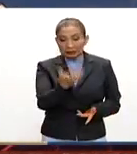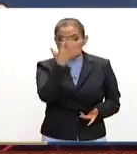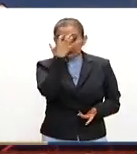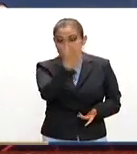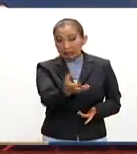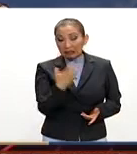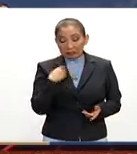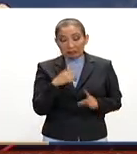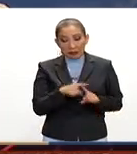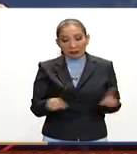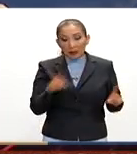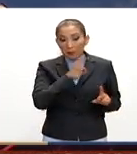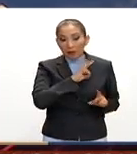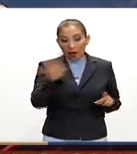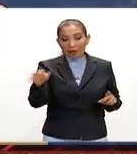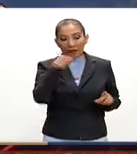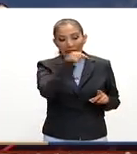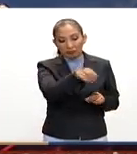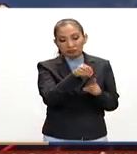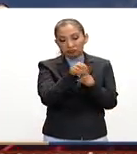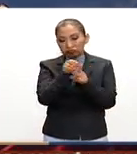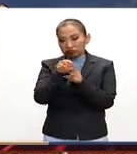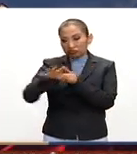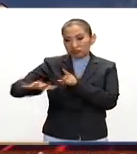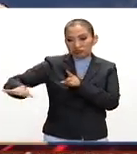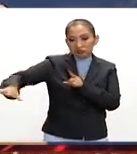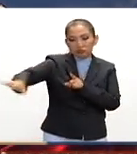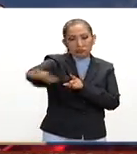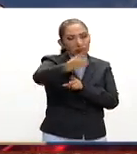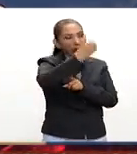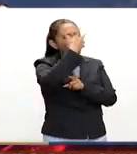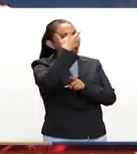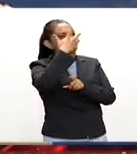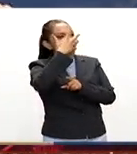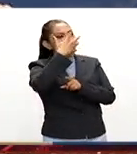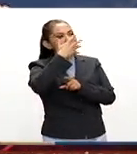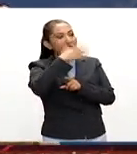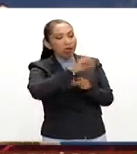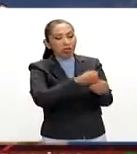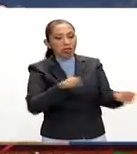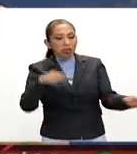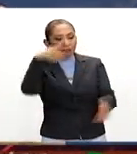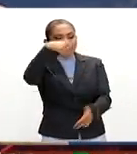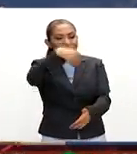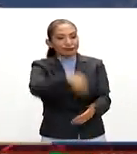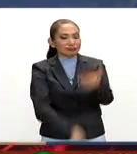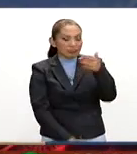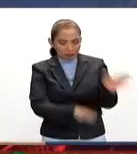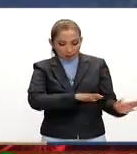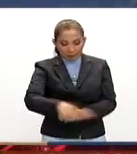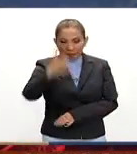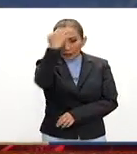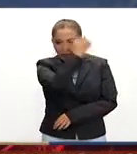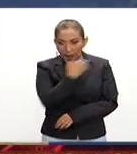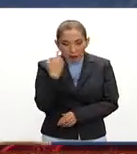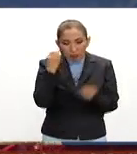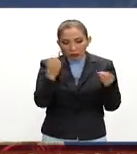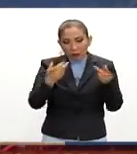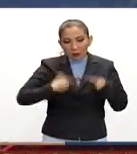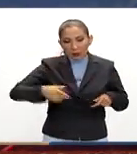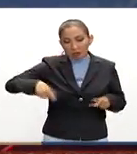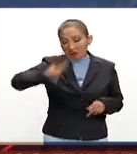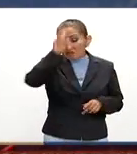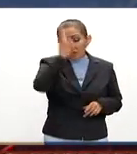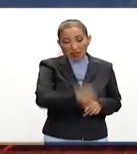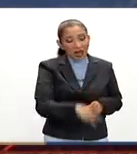serio y paradójicamente podría tener el efecto justamente de hacer que pierda de manera estrepitosa. La evaluación de muchos expertos es que